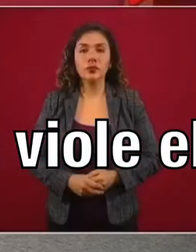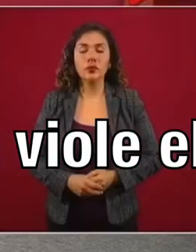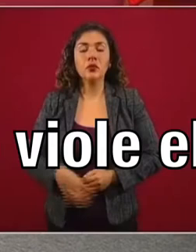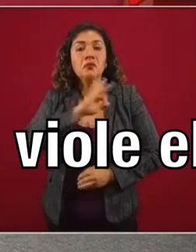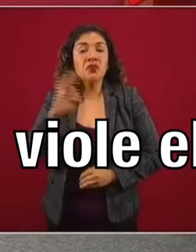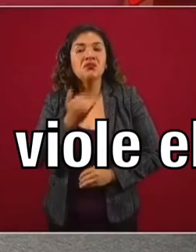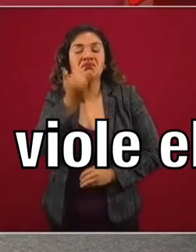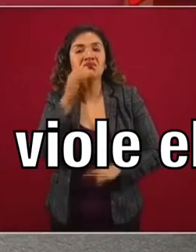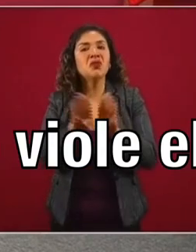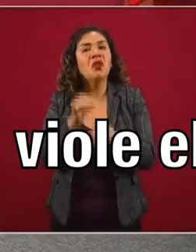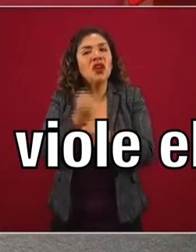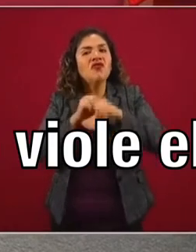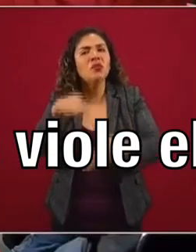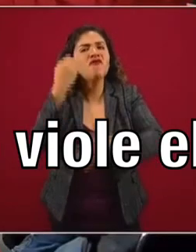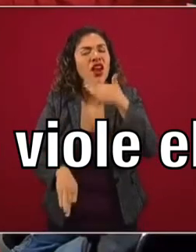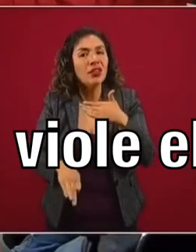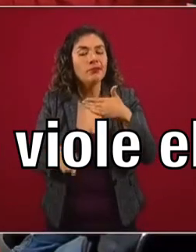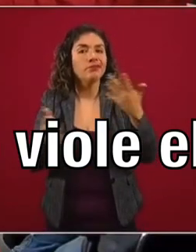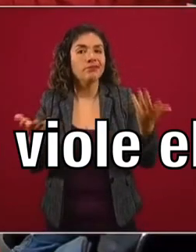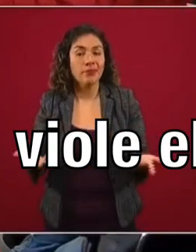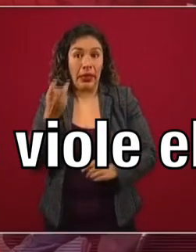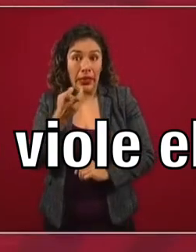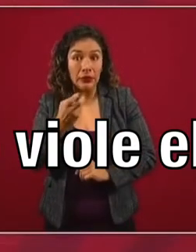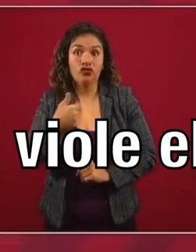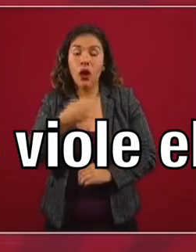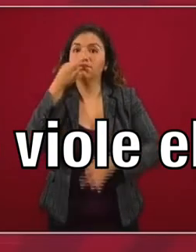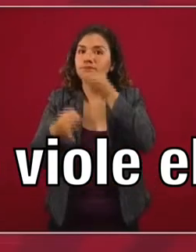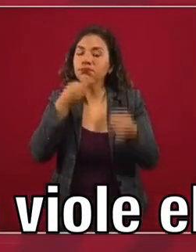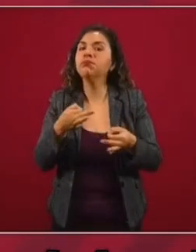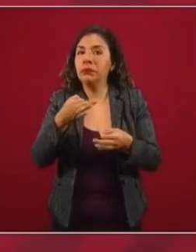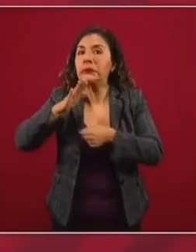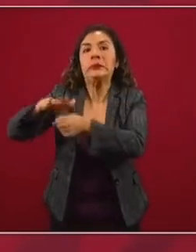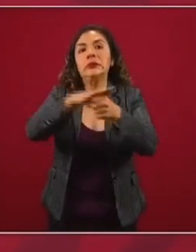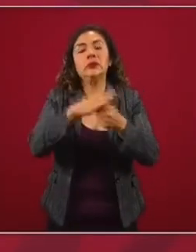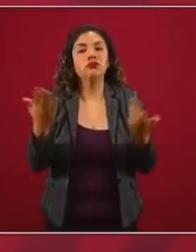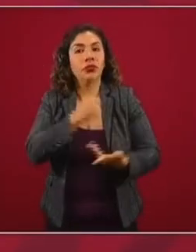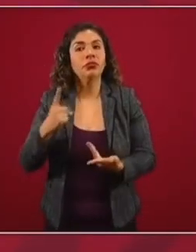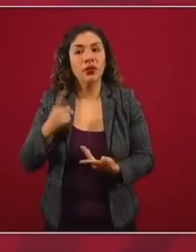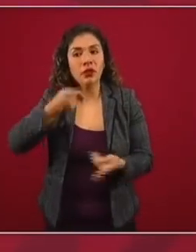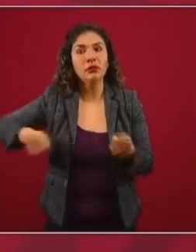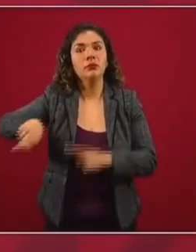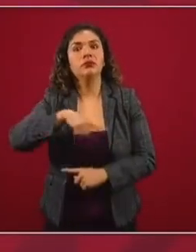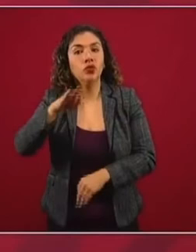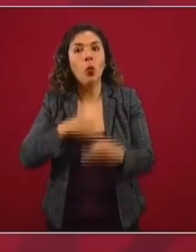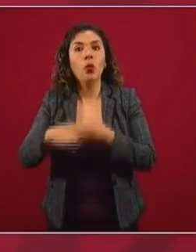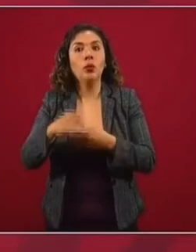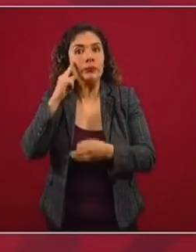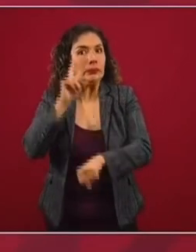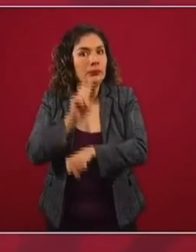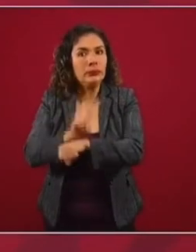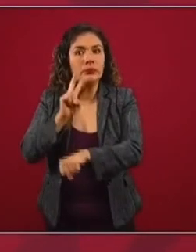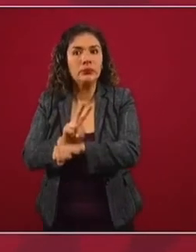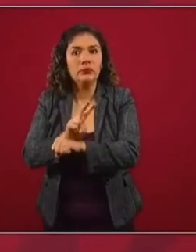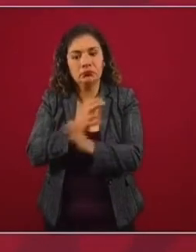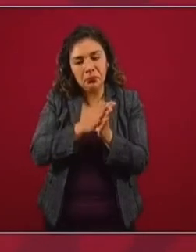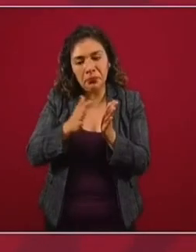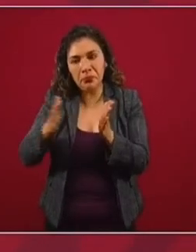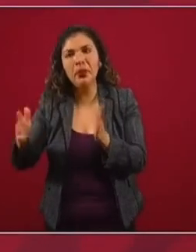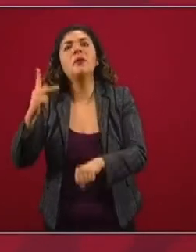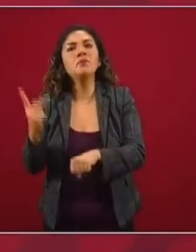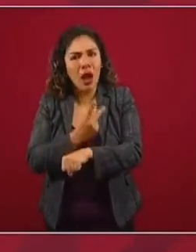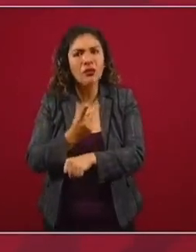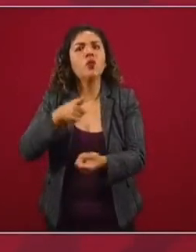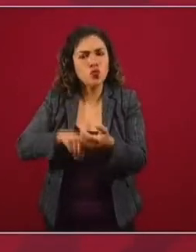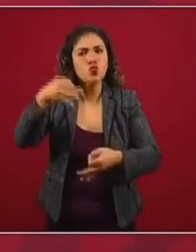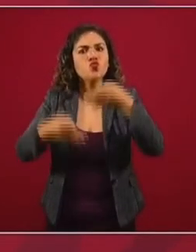lo suficiente. Entonces, el llamado es a que estemos muy pendientes de todo